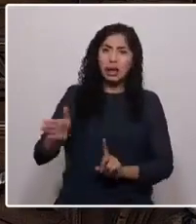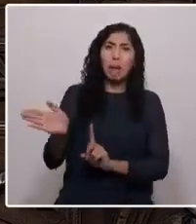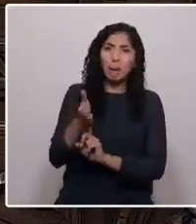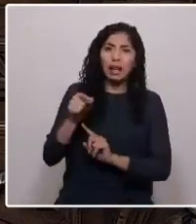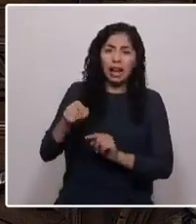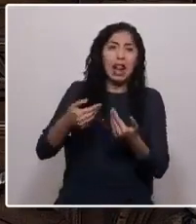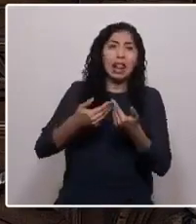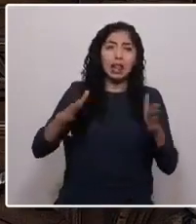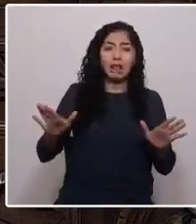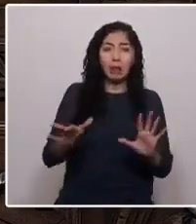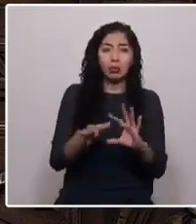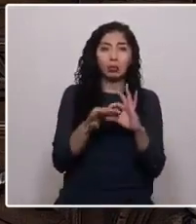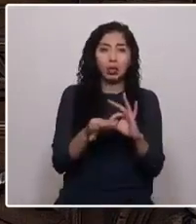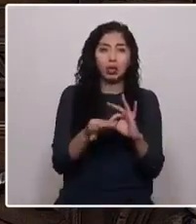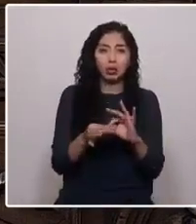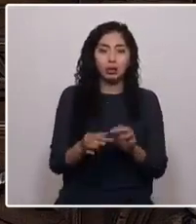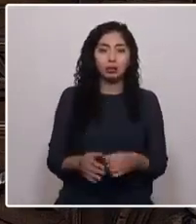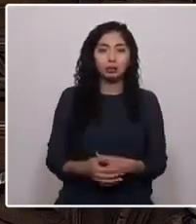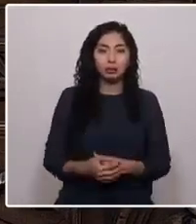libre. Muchas gracias.